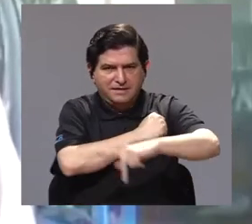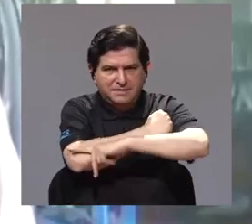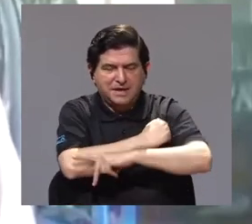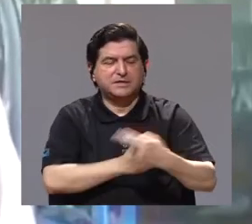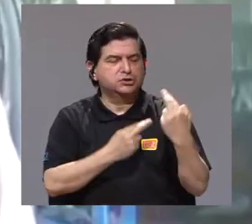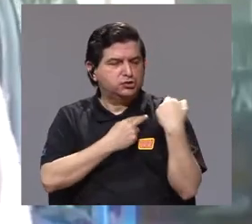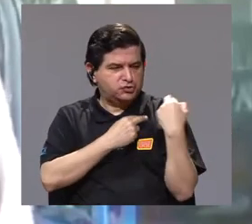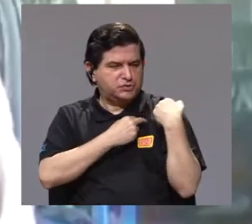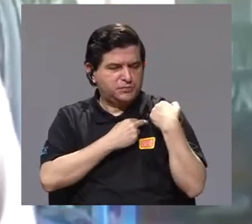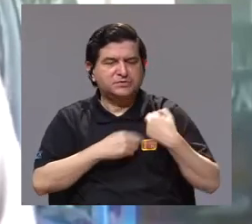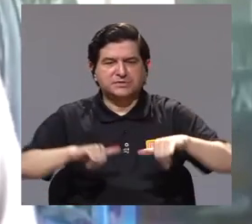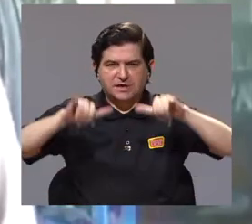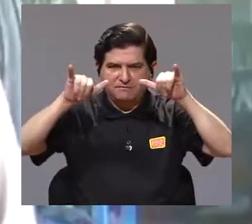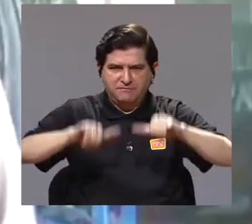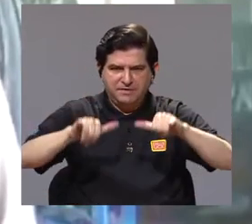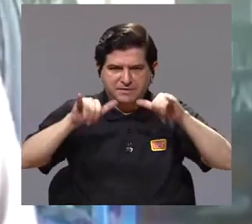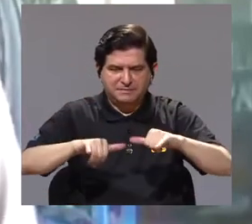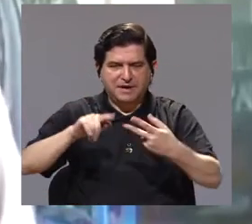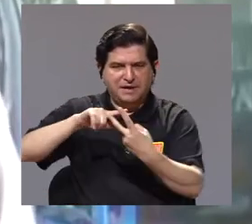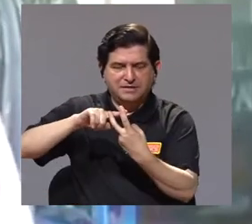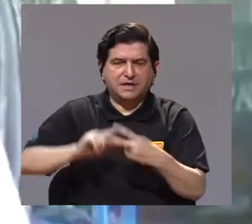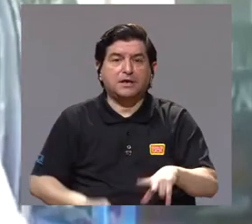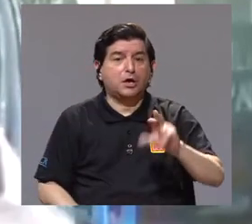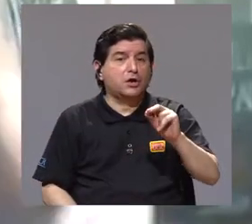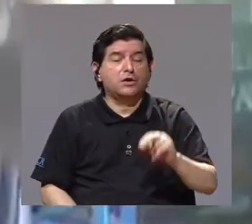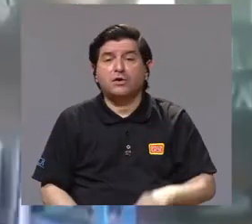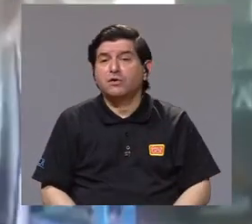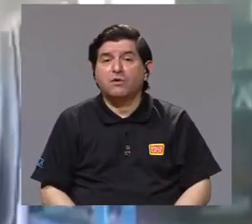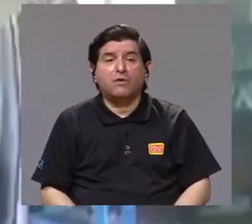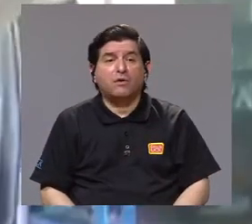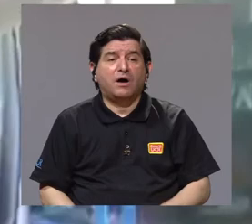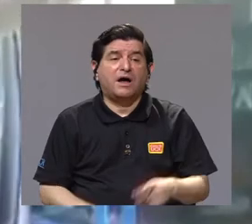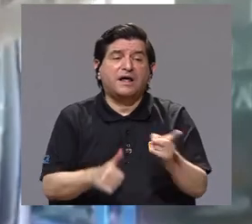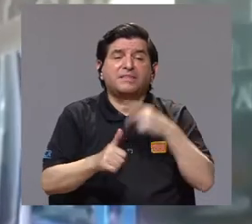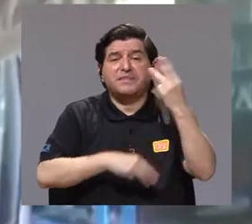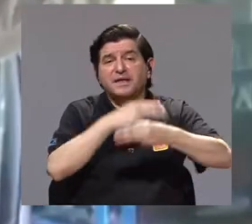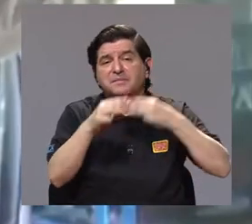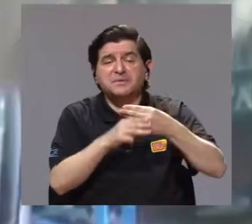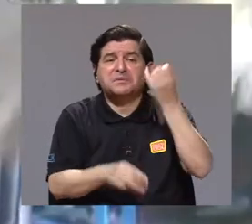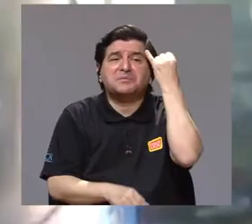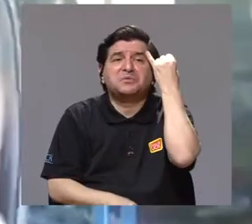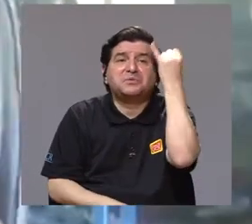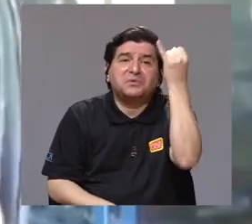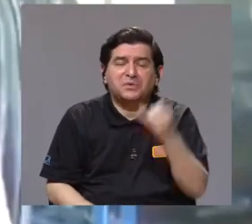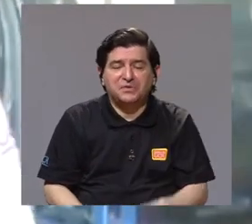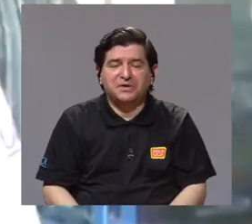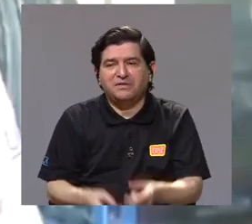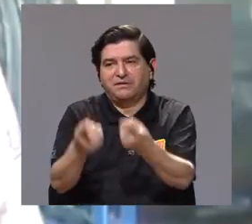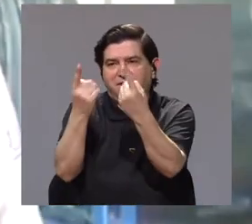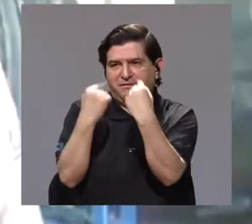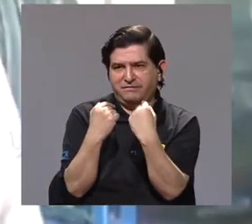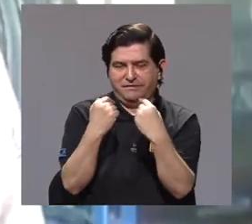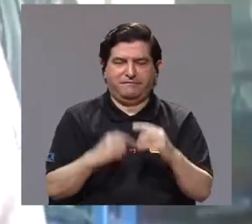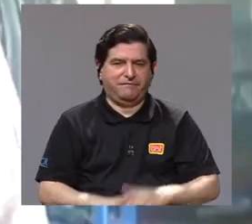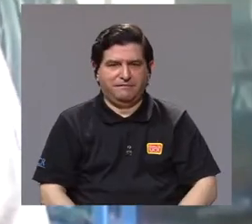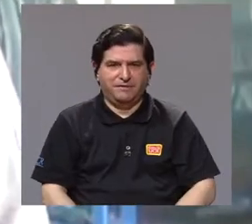país para que sea el responsable de su conservación. Y no depender de que venga del primer mundo las iniciativas